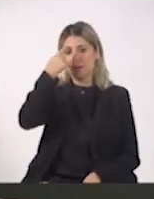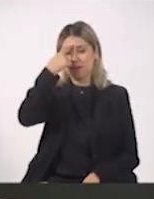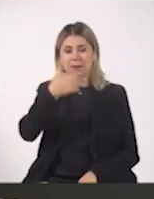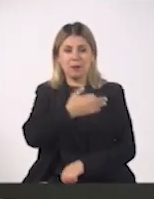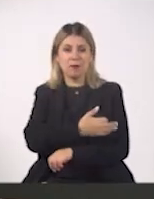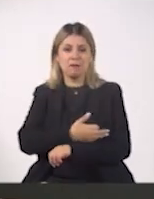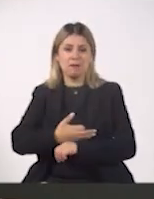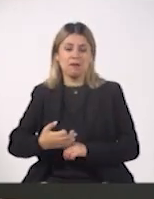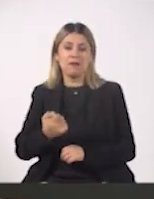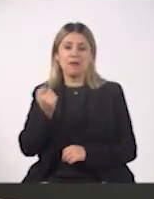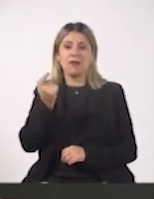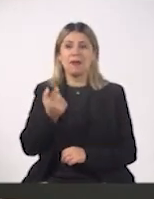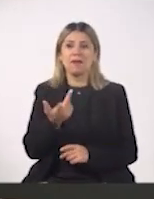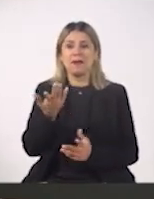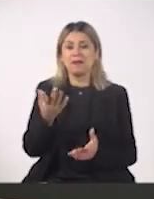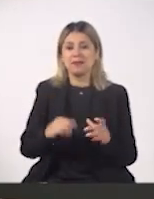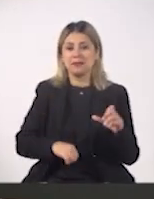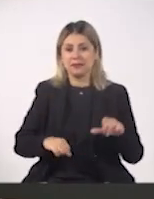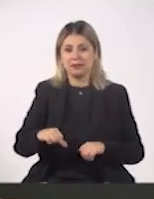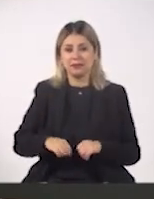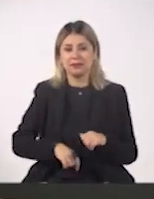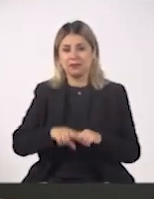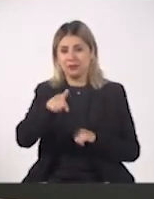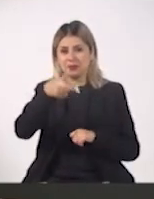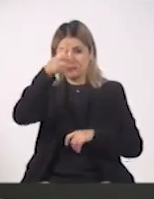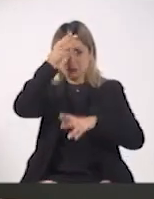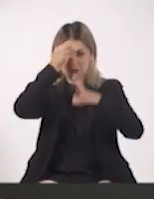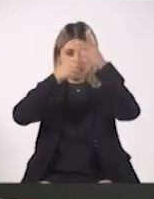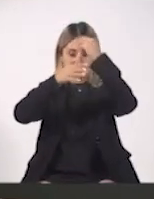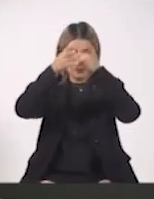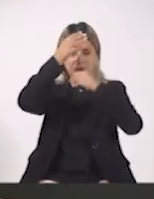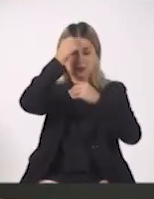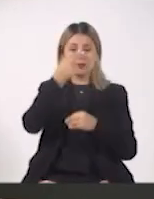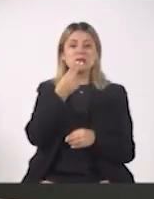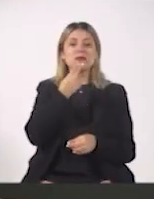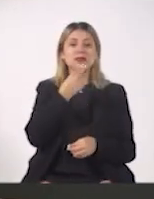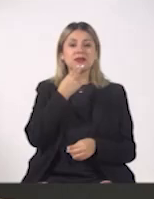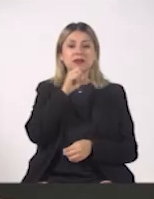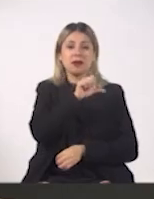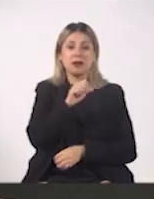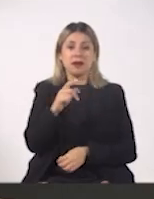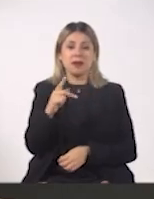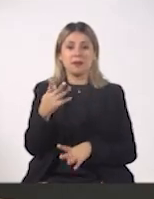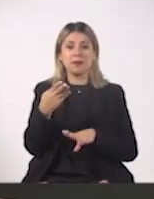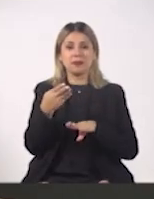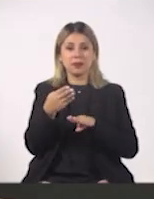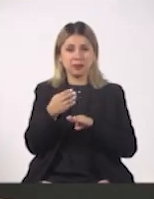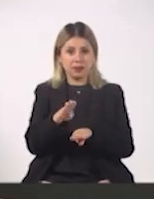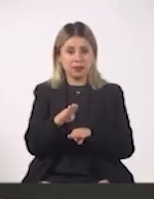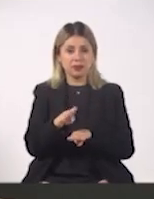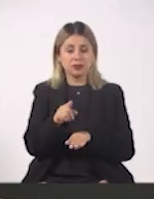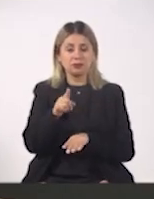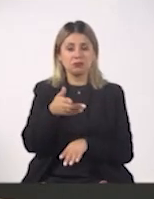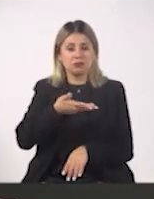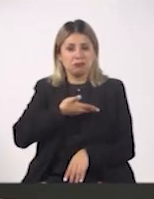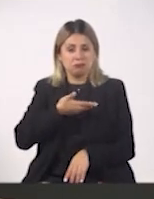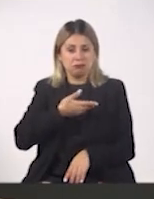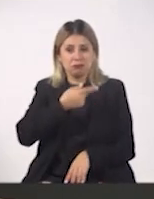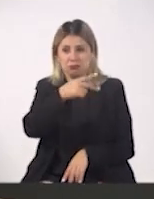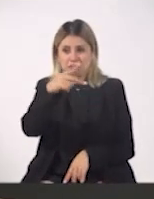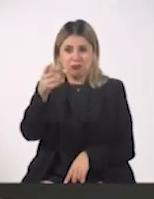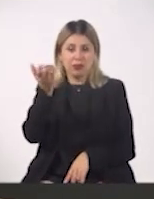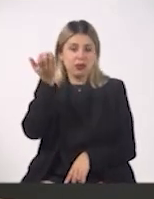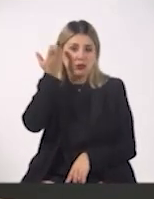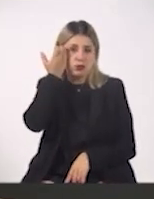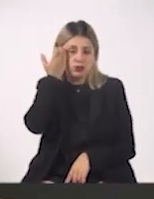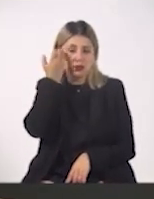hacer alguna actividad formativa. En la medida que aprendamos a usar nuestra aplicación de banca electrónica que tenemos en nuestro celular